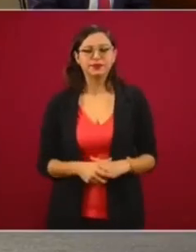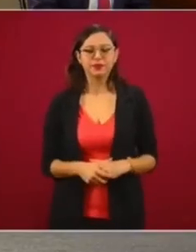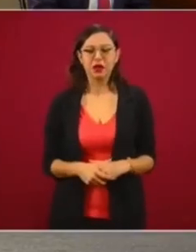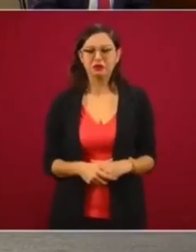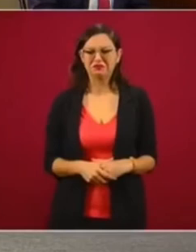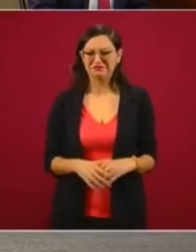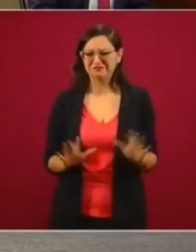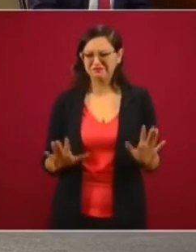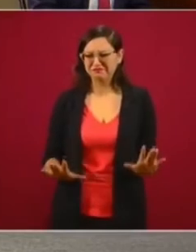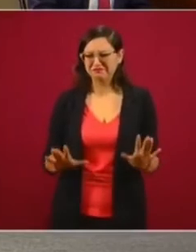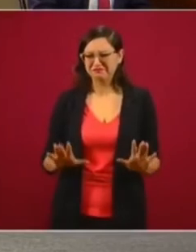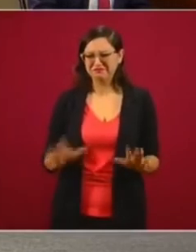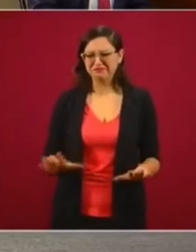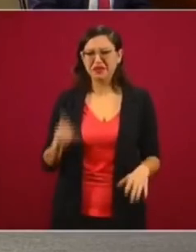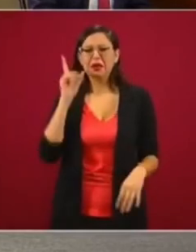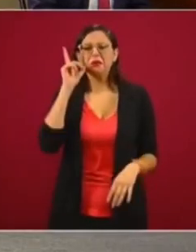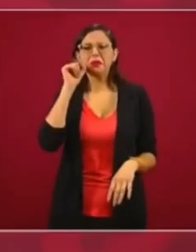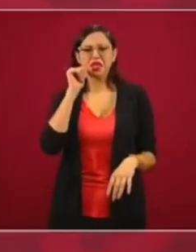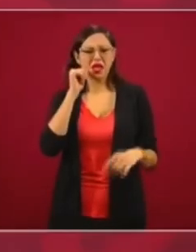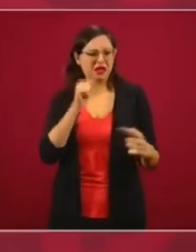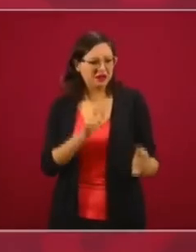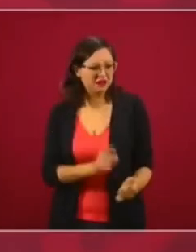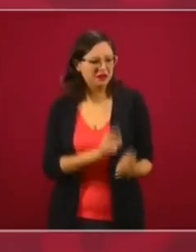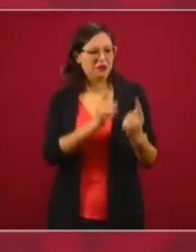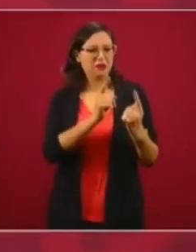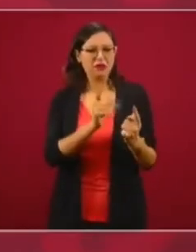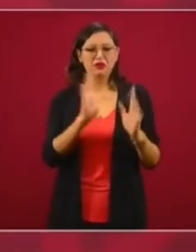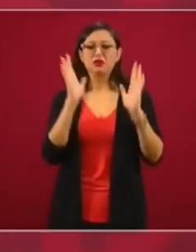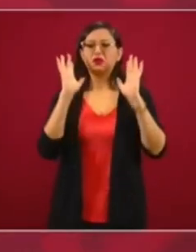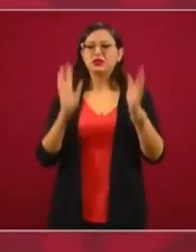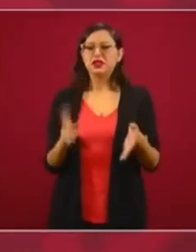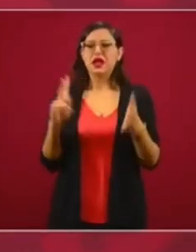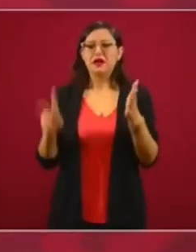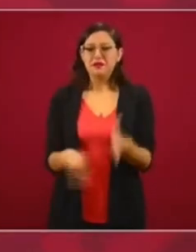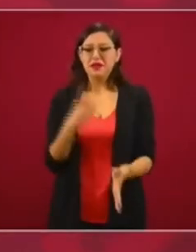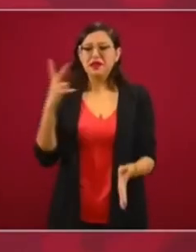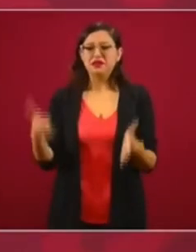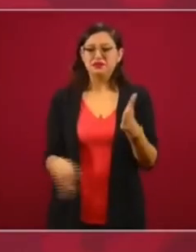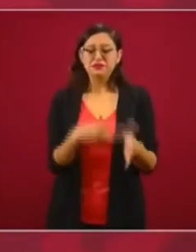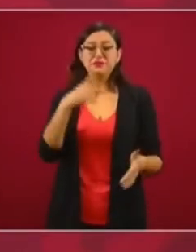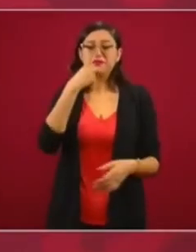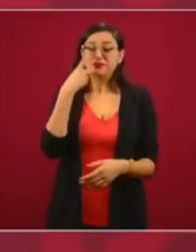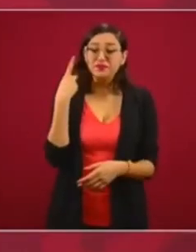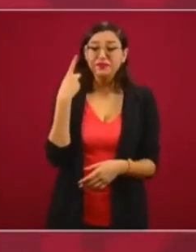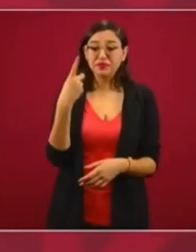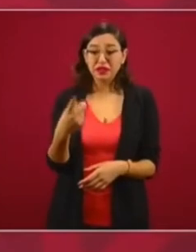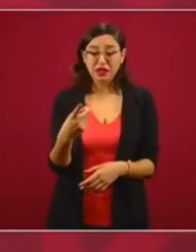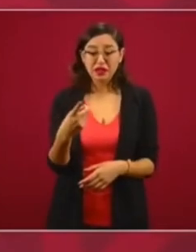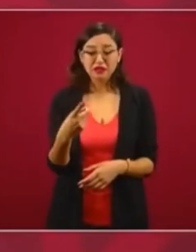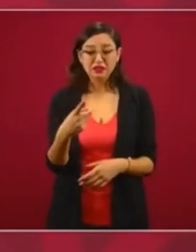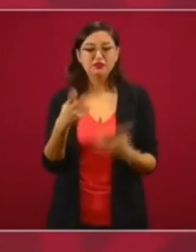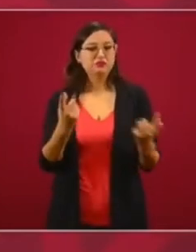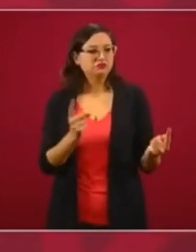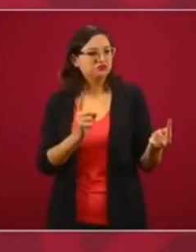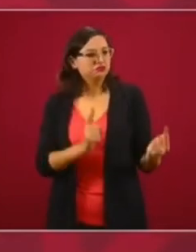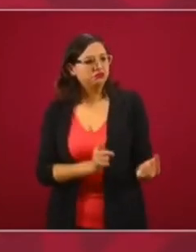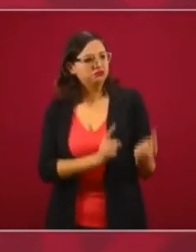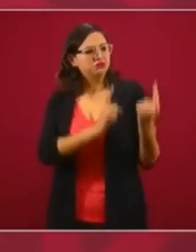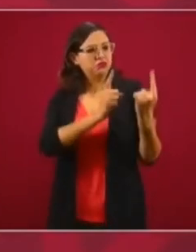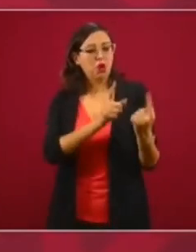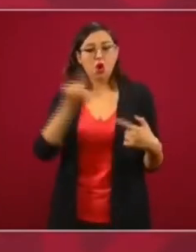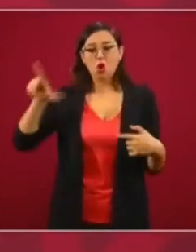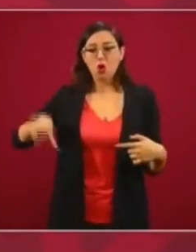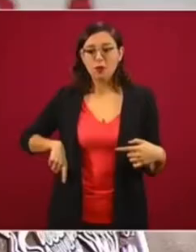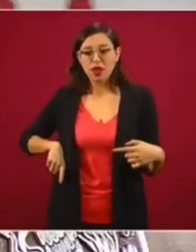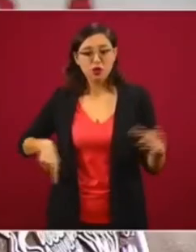Ya lo he dicho muchas veces, es un encuentro entre gobiernos